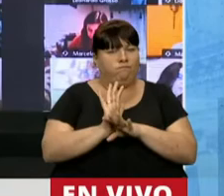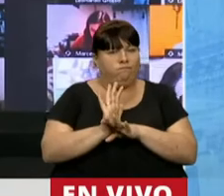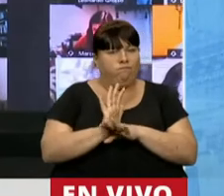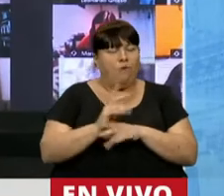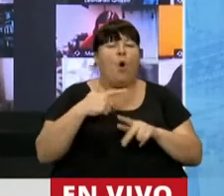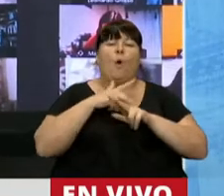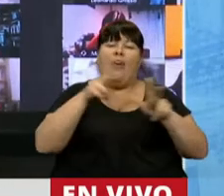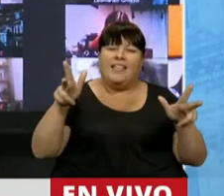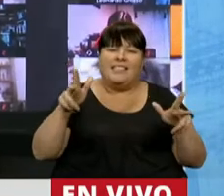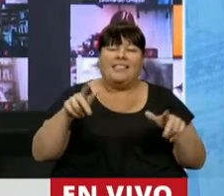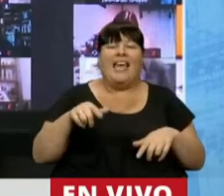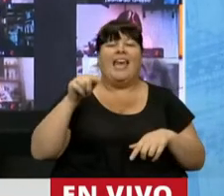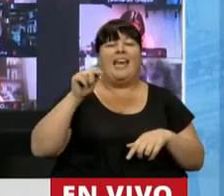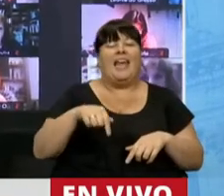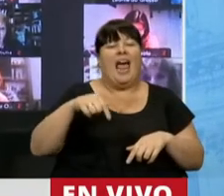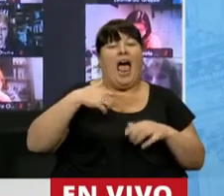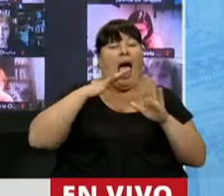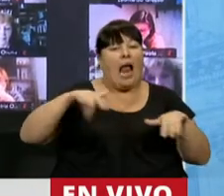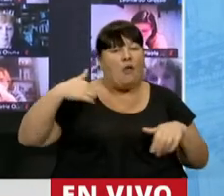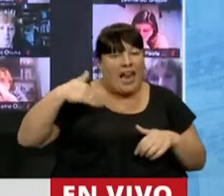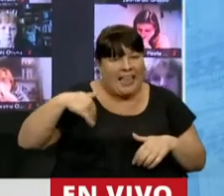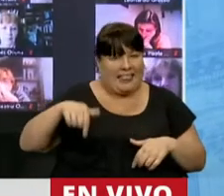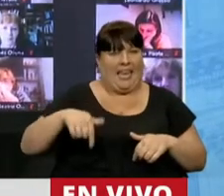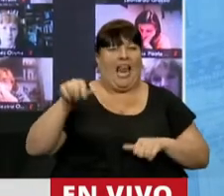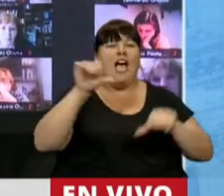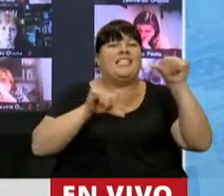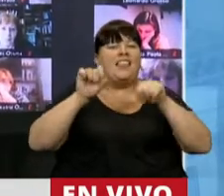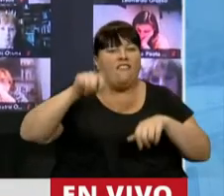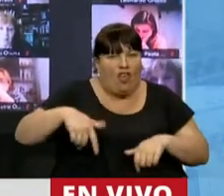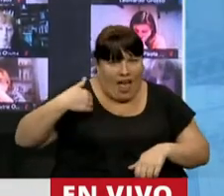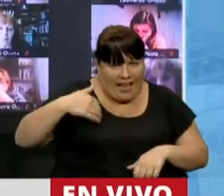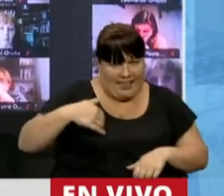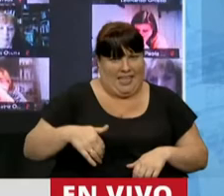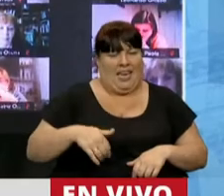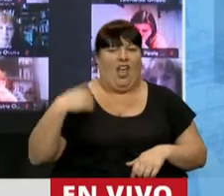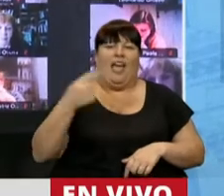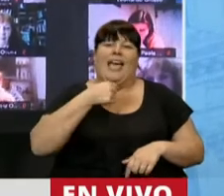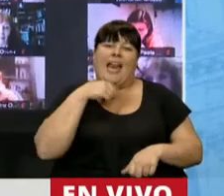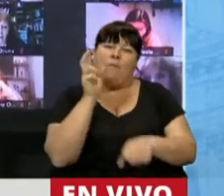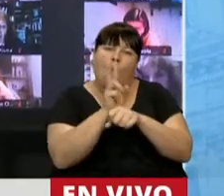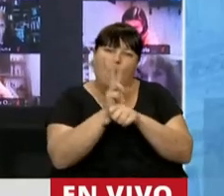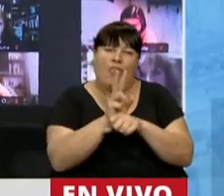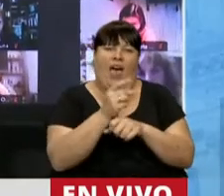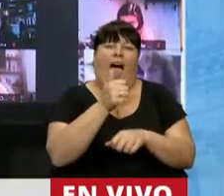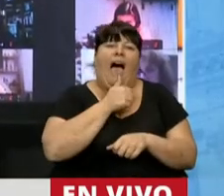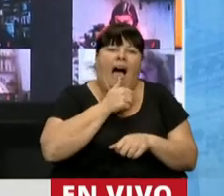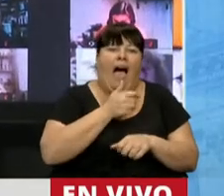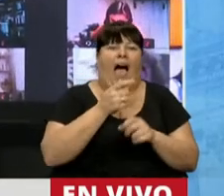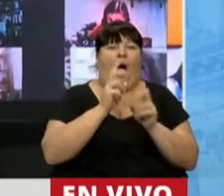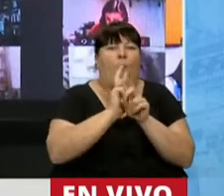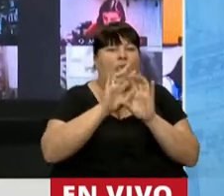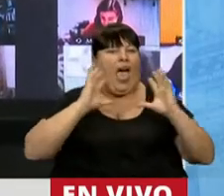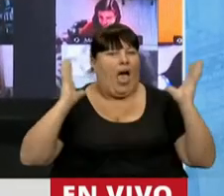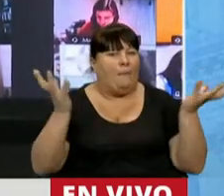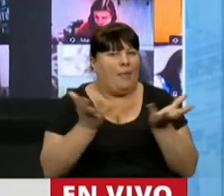Decirles que los alumnos de este país, que los científicos de este país, que los que queremos cuidar el agua y la sustentabilidad del